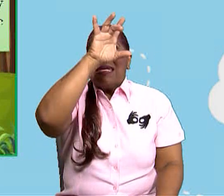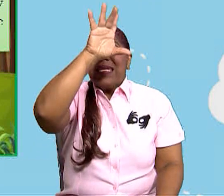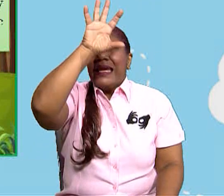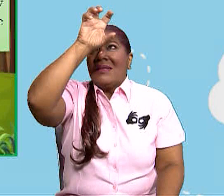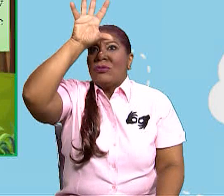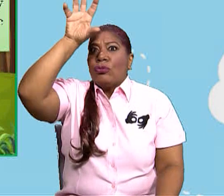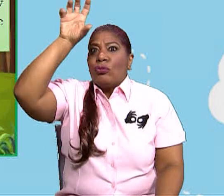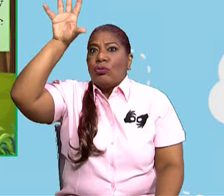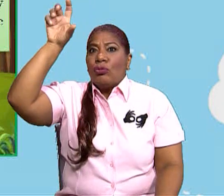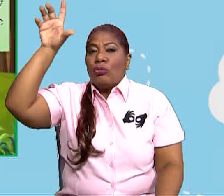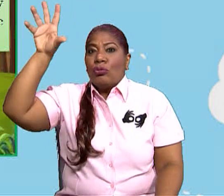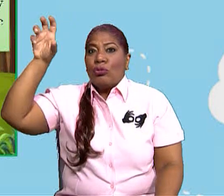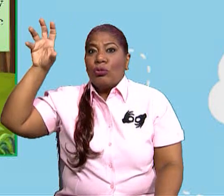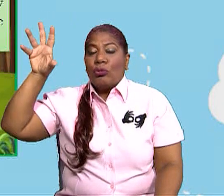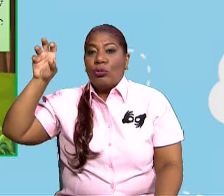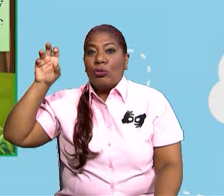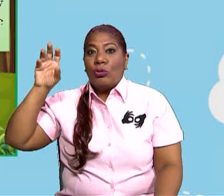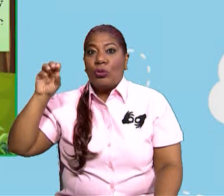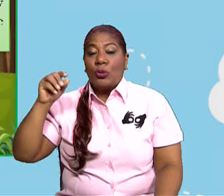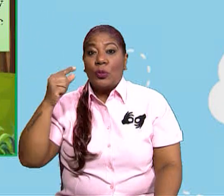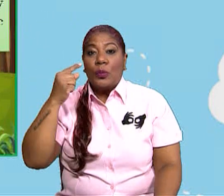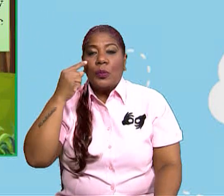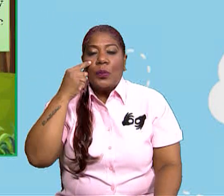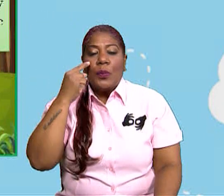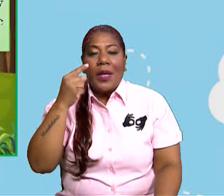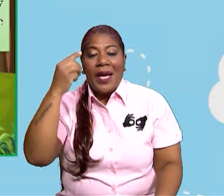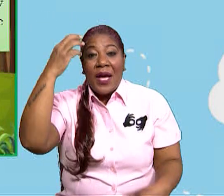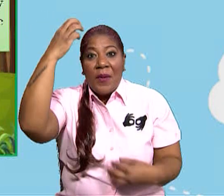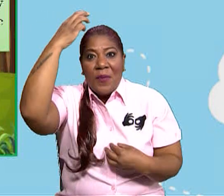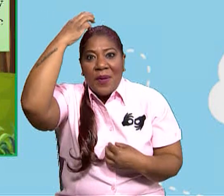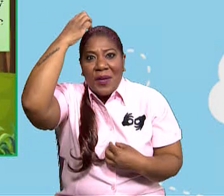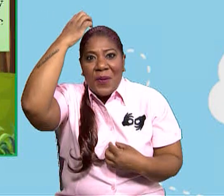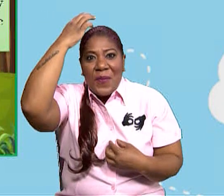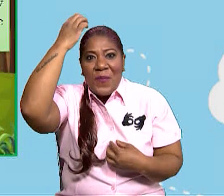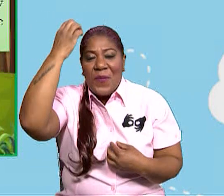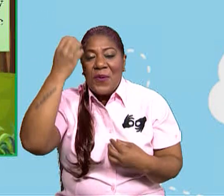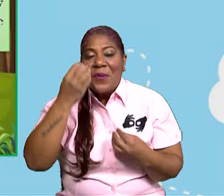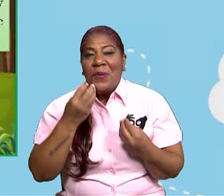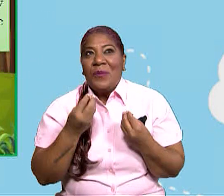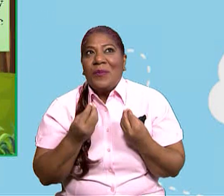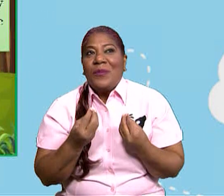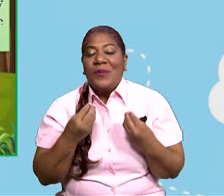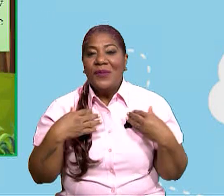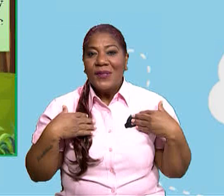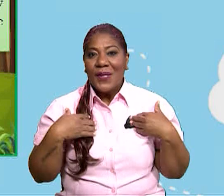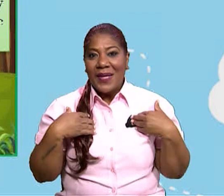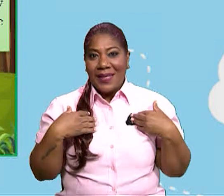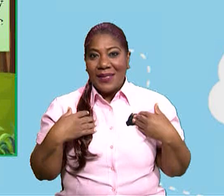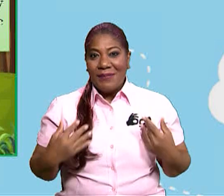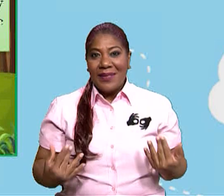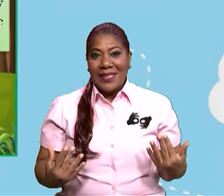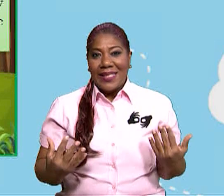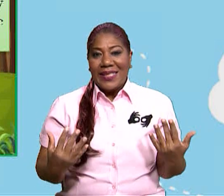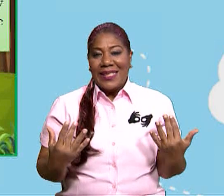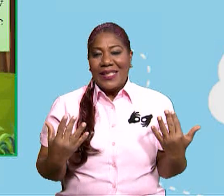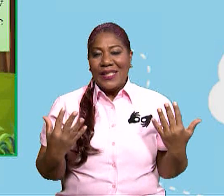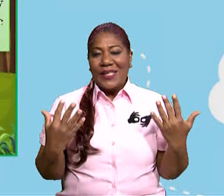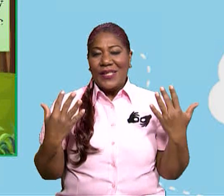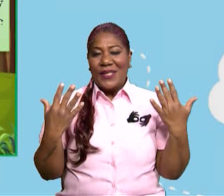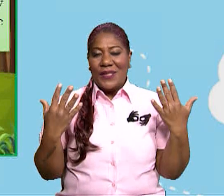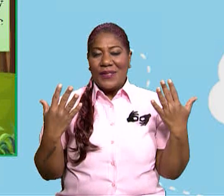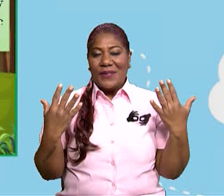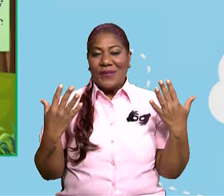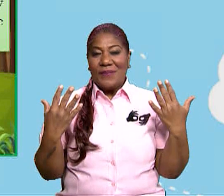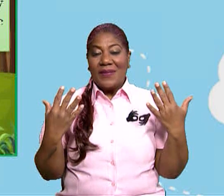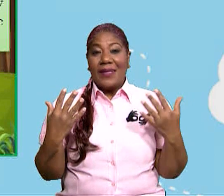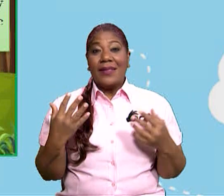podrás ver escarabajos de colores y monos aulladores. Las plantas y animales de la selva dependen